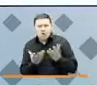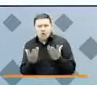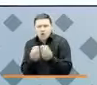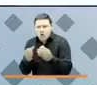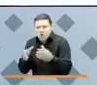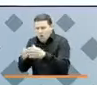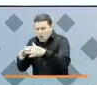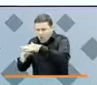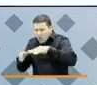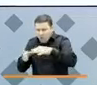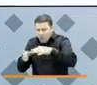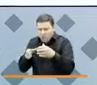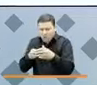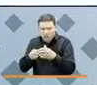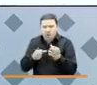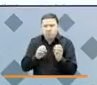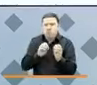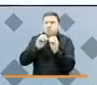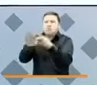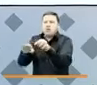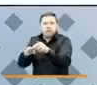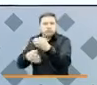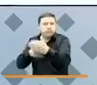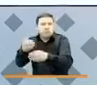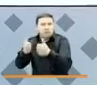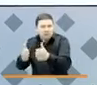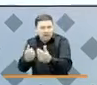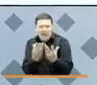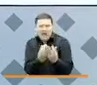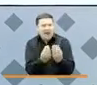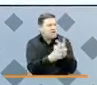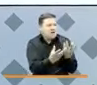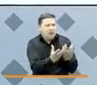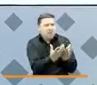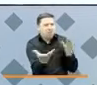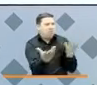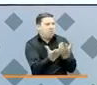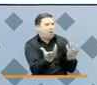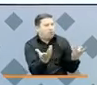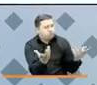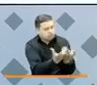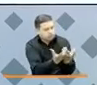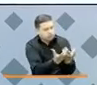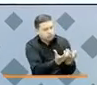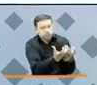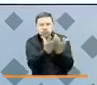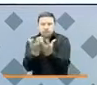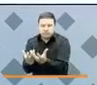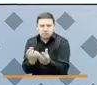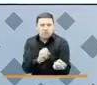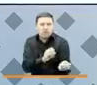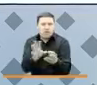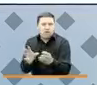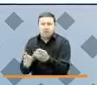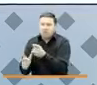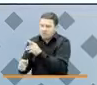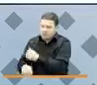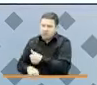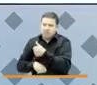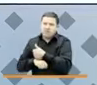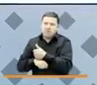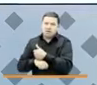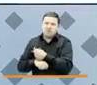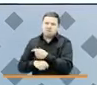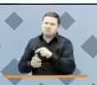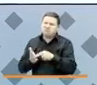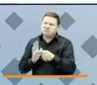retornos y reubicaciones han avanzado en este gobierno de manera importante director cuéntenos a todos nosotros qué